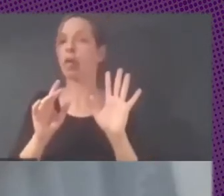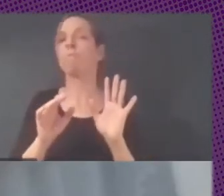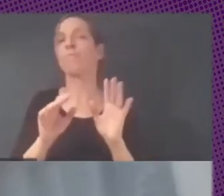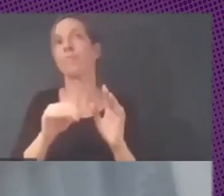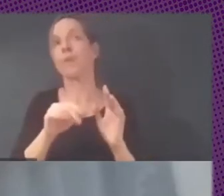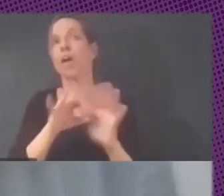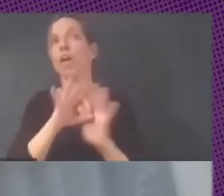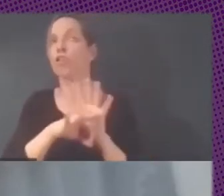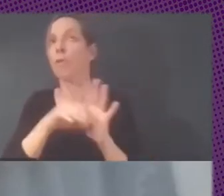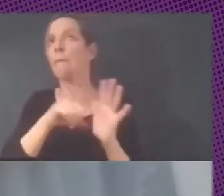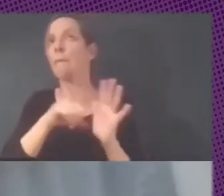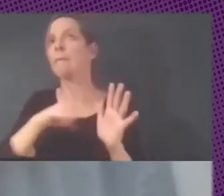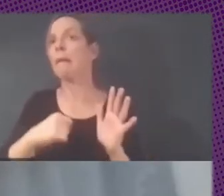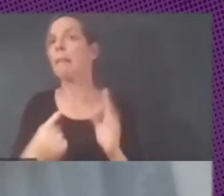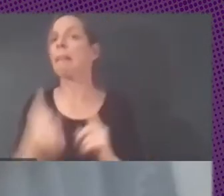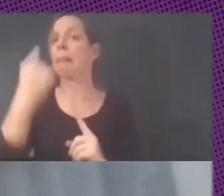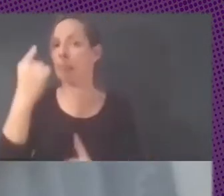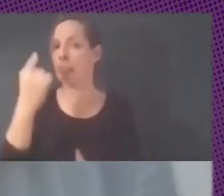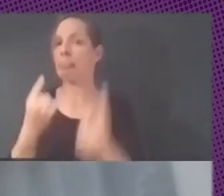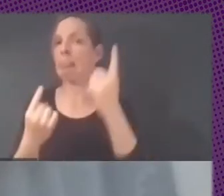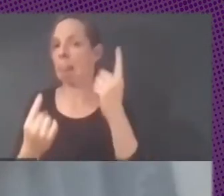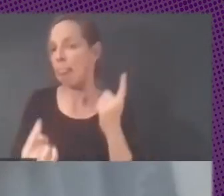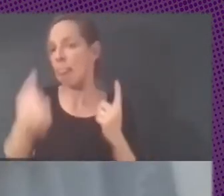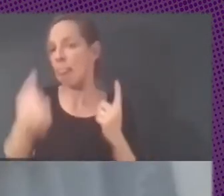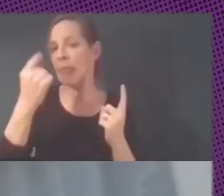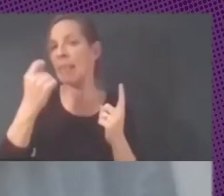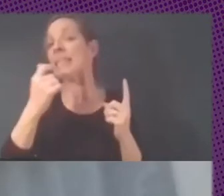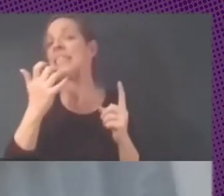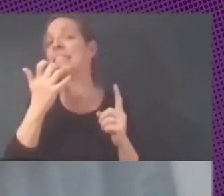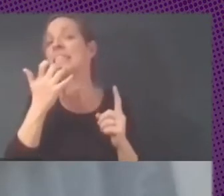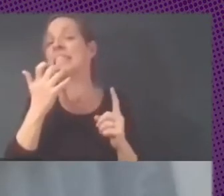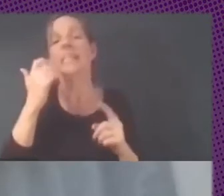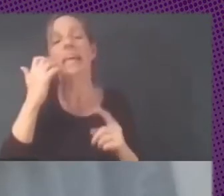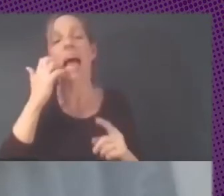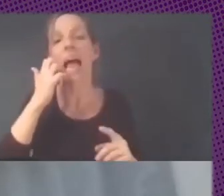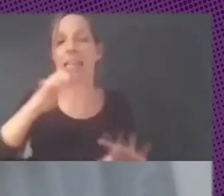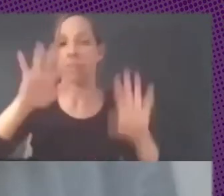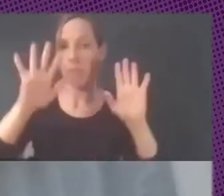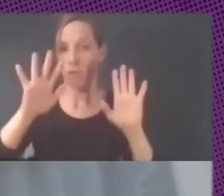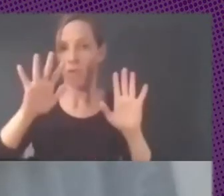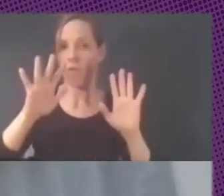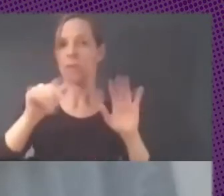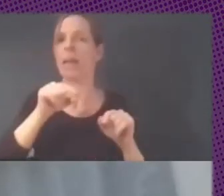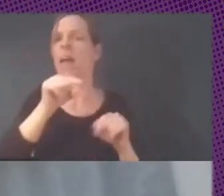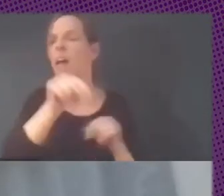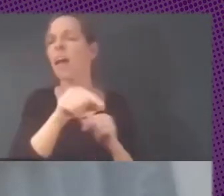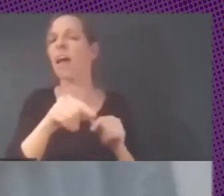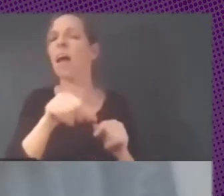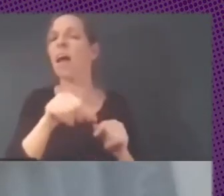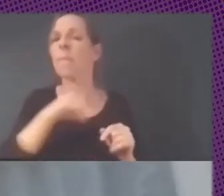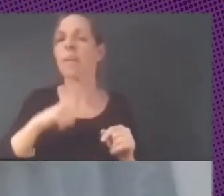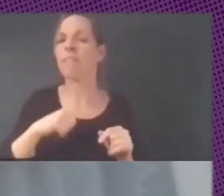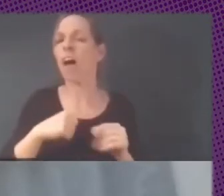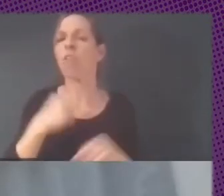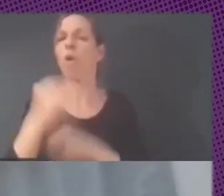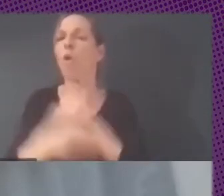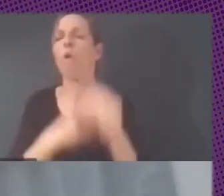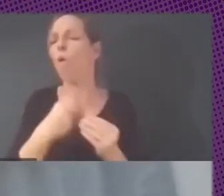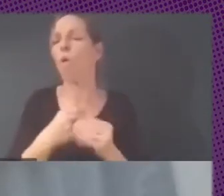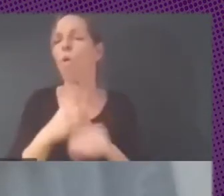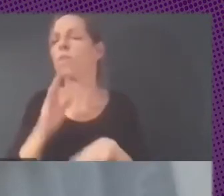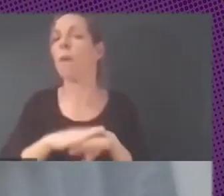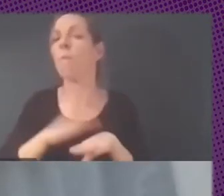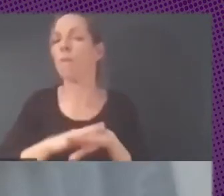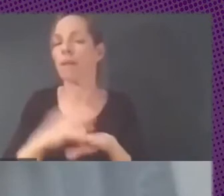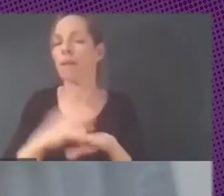o sea, en excepciones, y tenía que estar, digamos, explicado el por qué se usaba software, se iba a